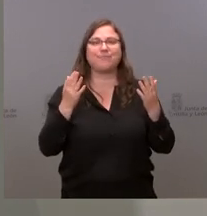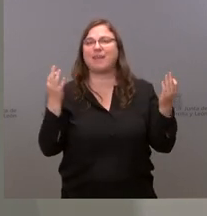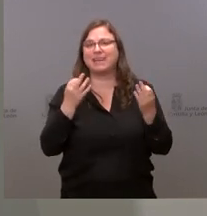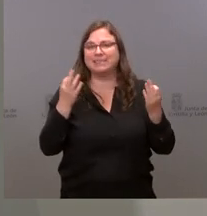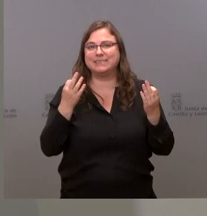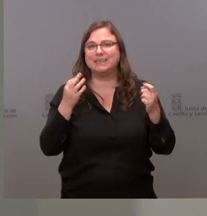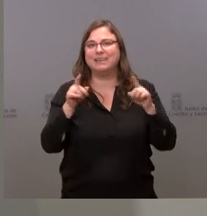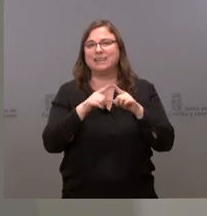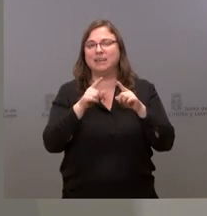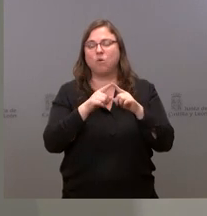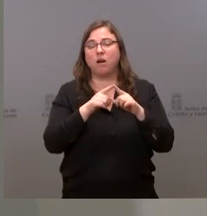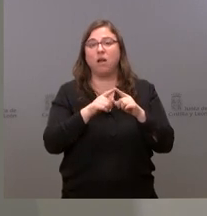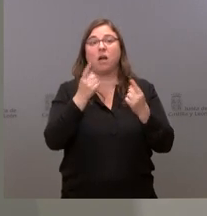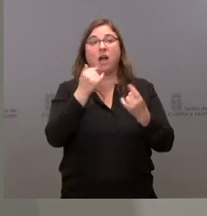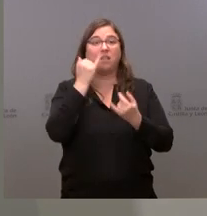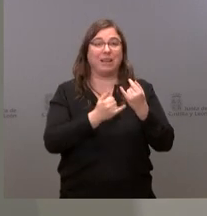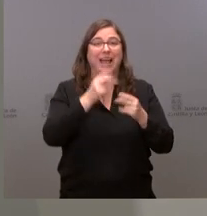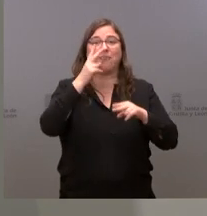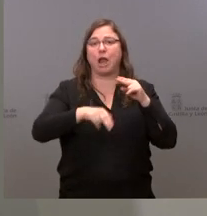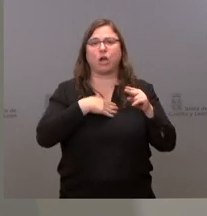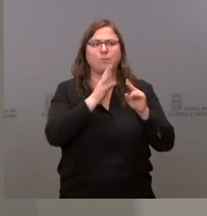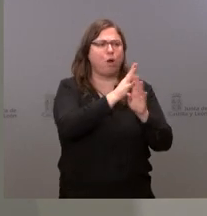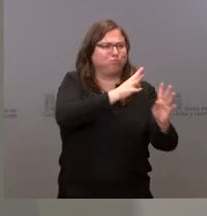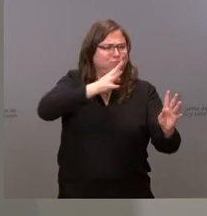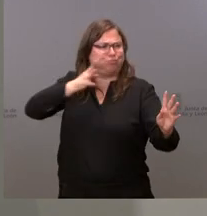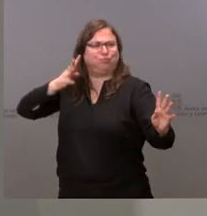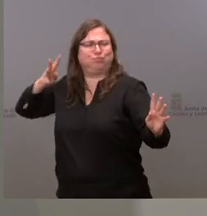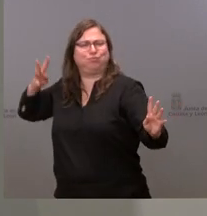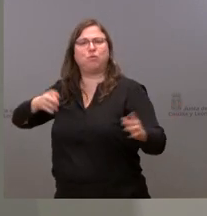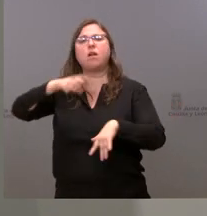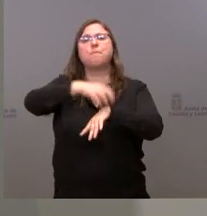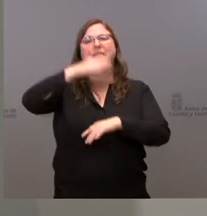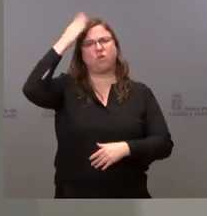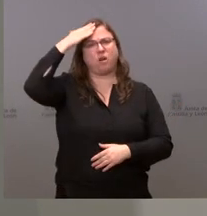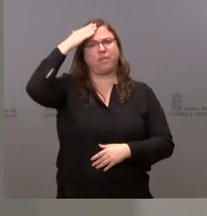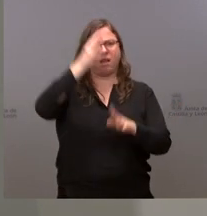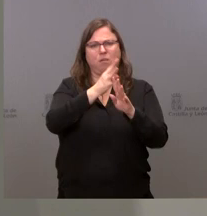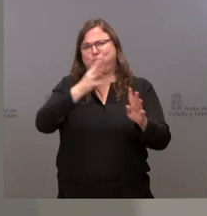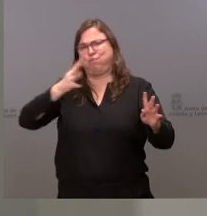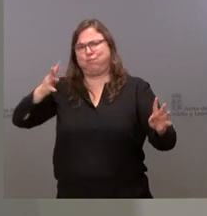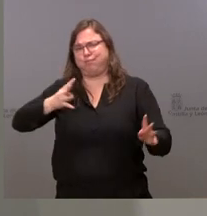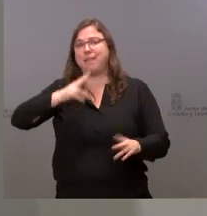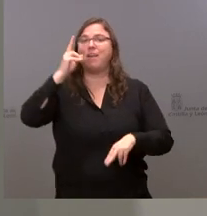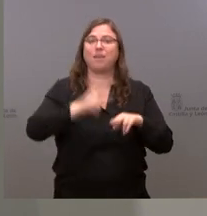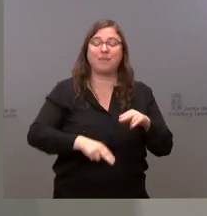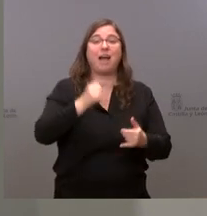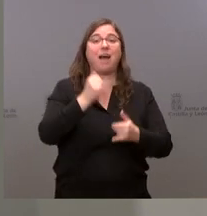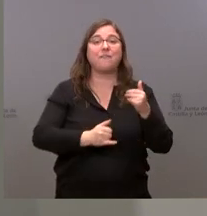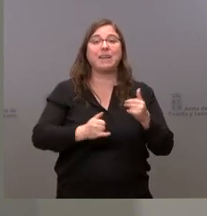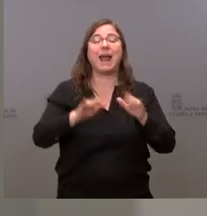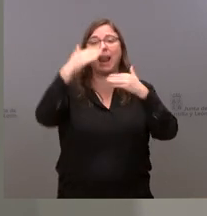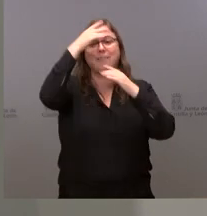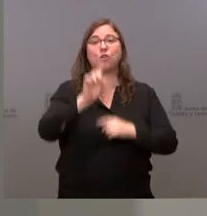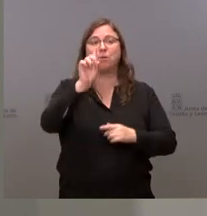la saturación de nuestros centros de salud, de nuestros centros de atención primaria, liberando, por tanto, a los profesionales de atención